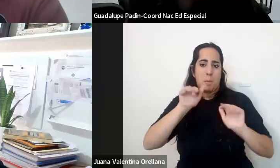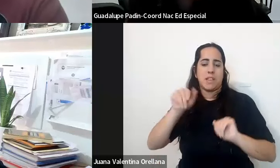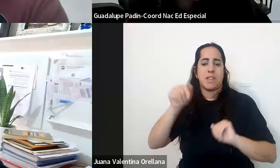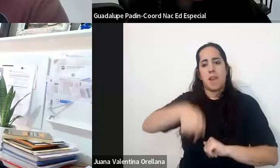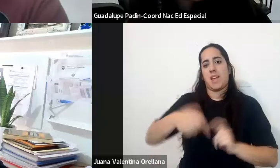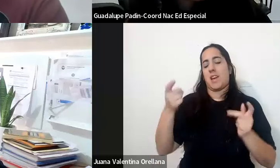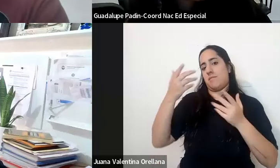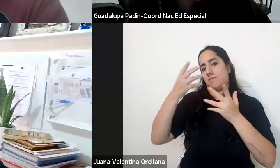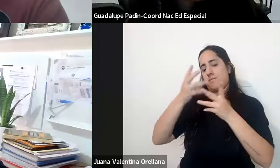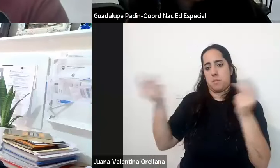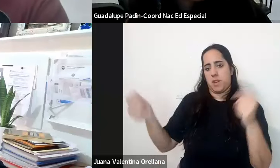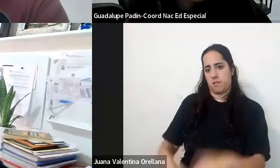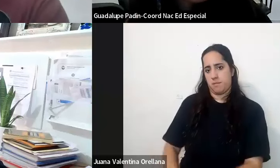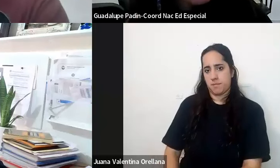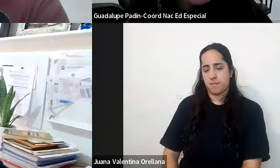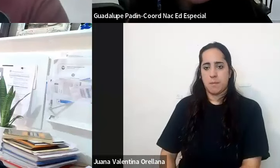jornada